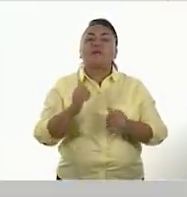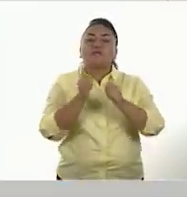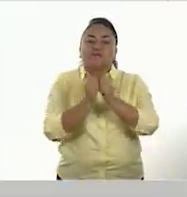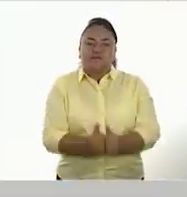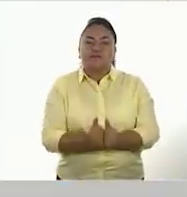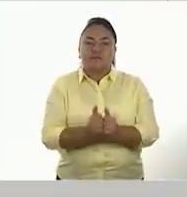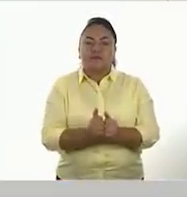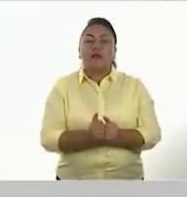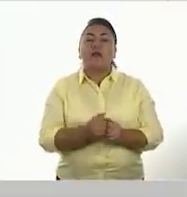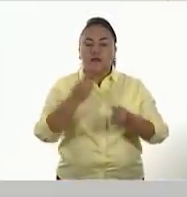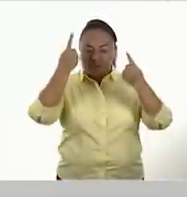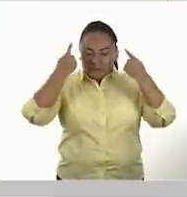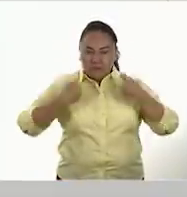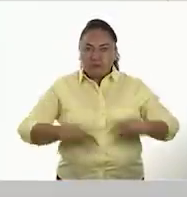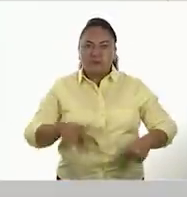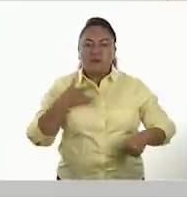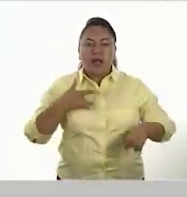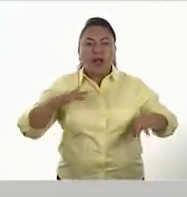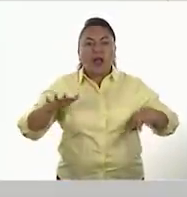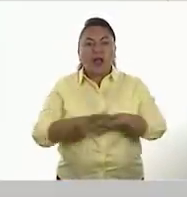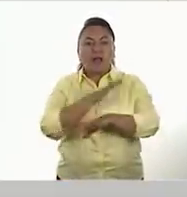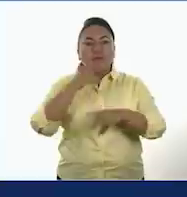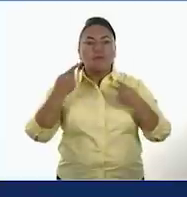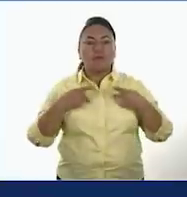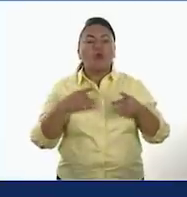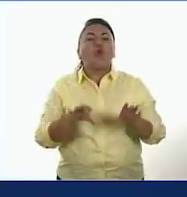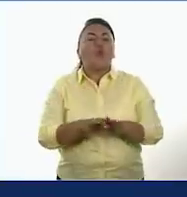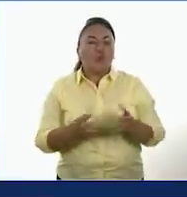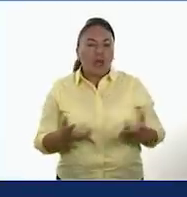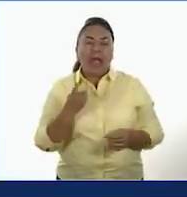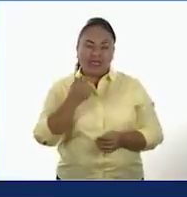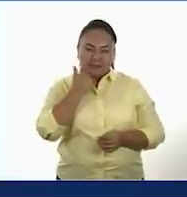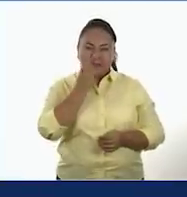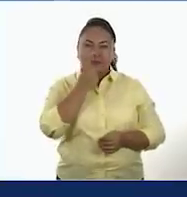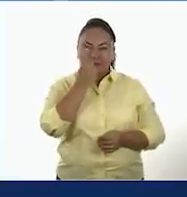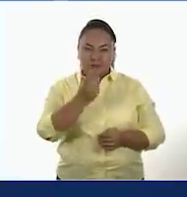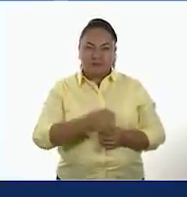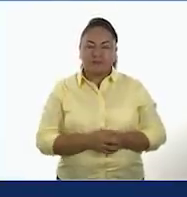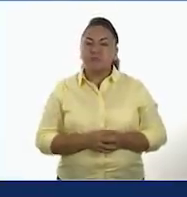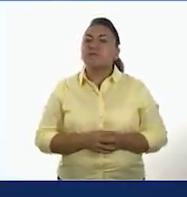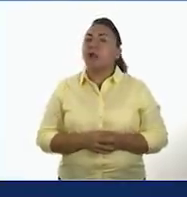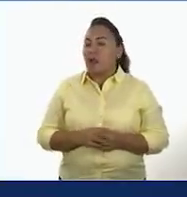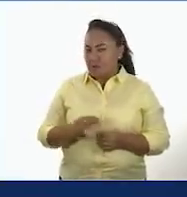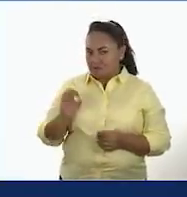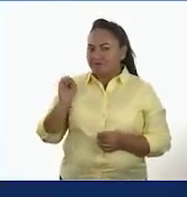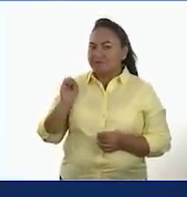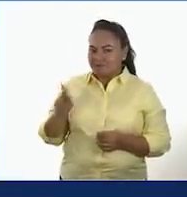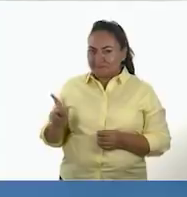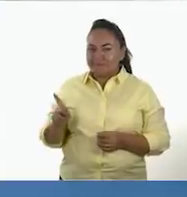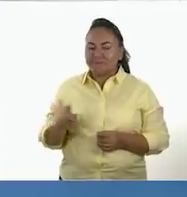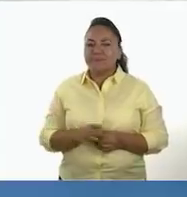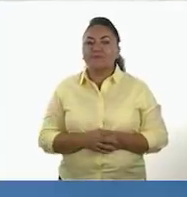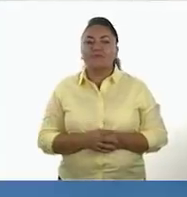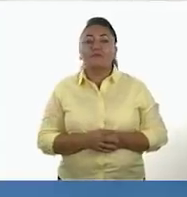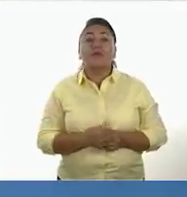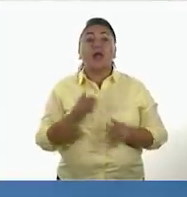¿Cómo cambió físicamente esa persona? A eso nos referimos. ¿De acuerdo? Perfecto. La siguiente columna tenemos...